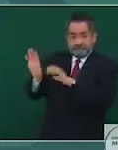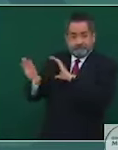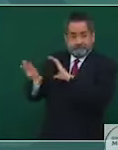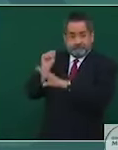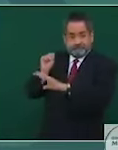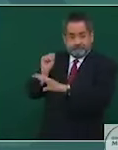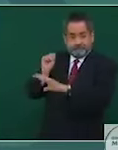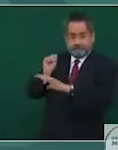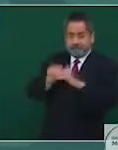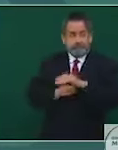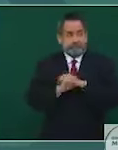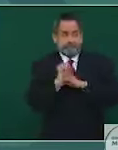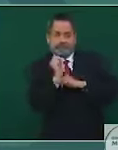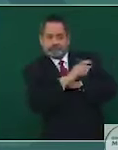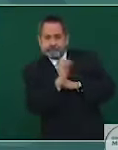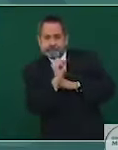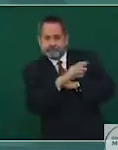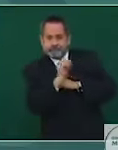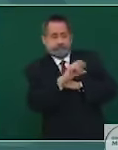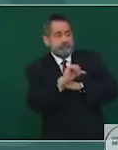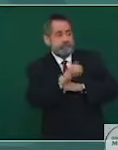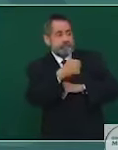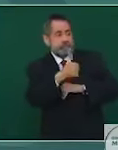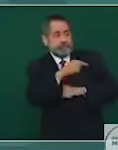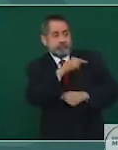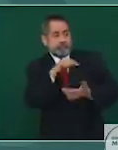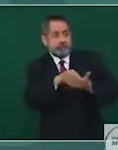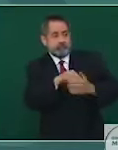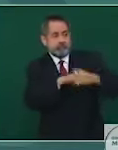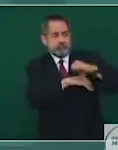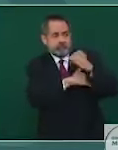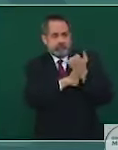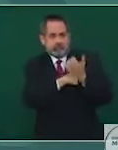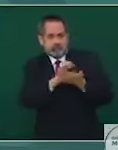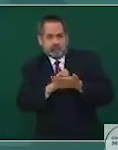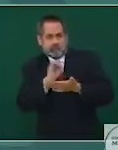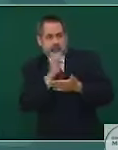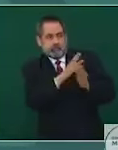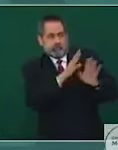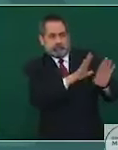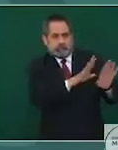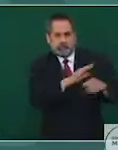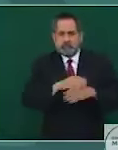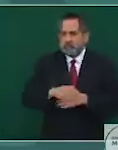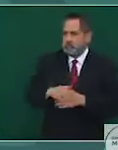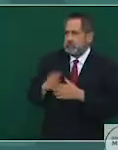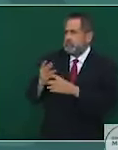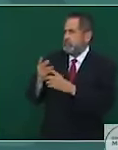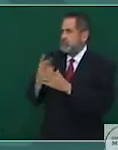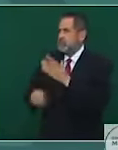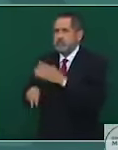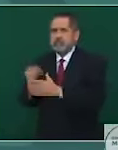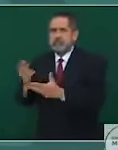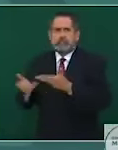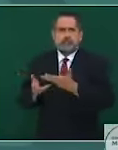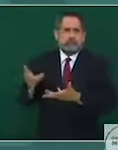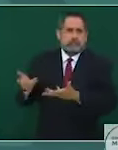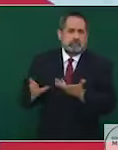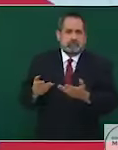se resuelve. Y, sobre todo, que los que sacan dinero,